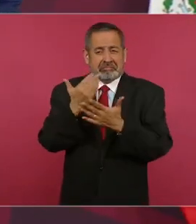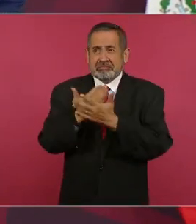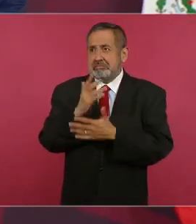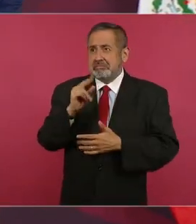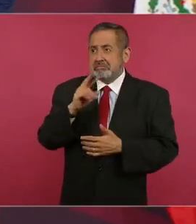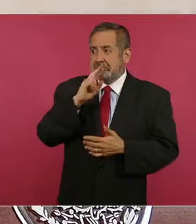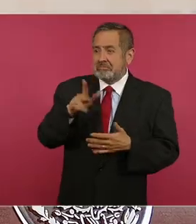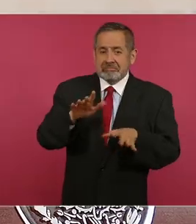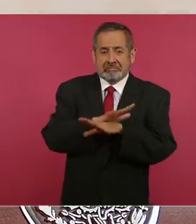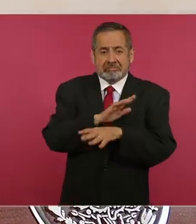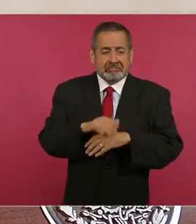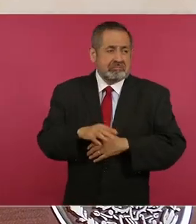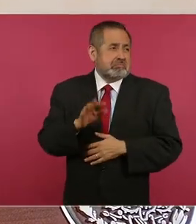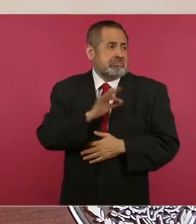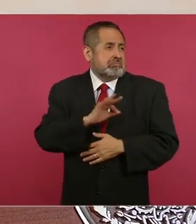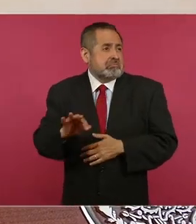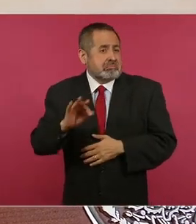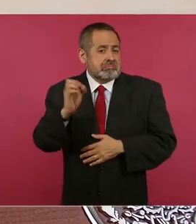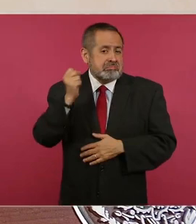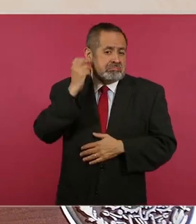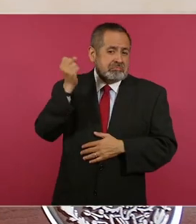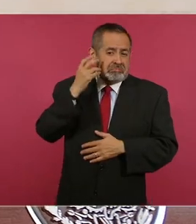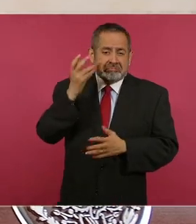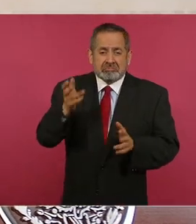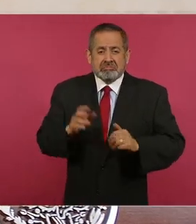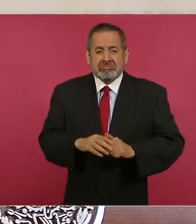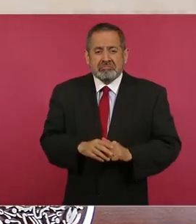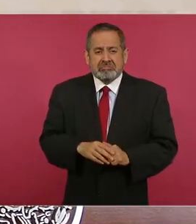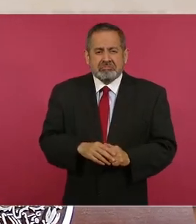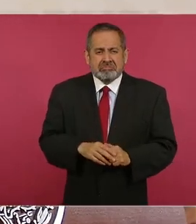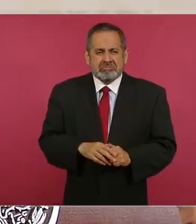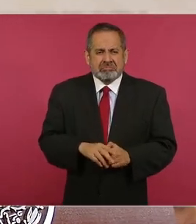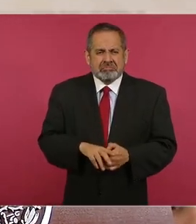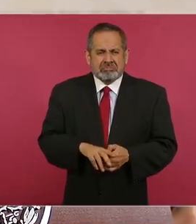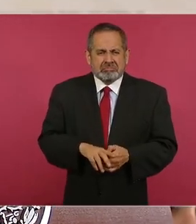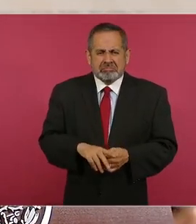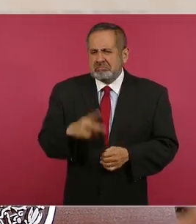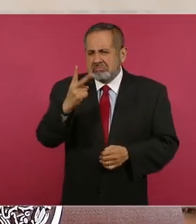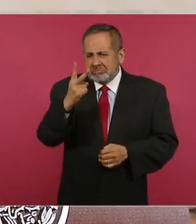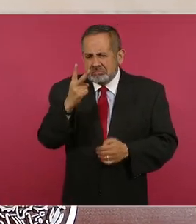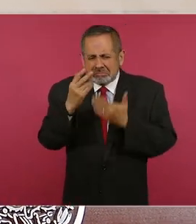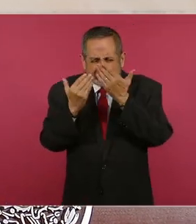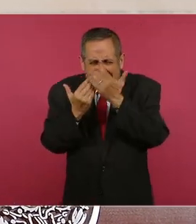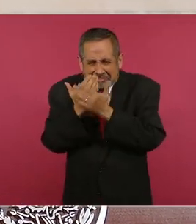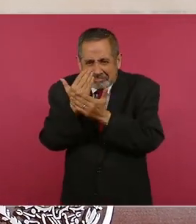podríamos dar una a las doce de la mañana,